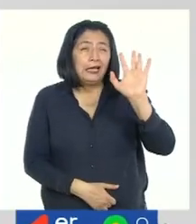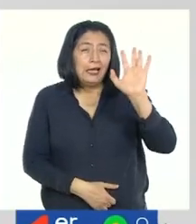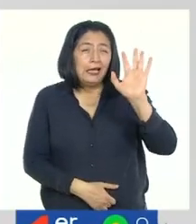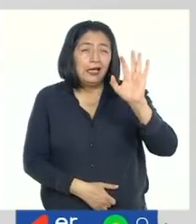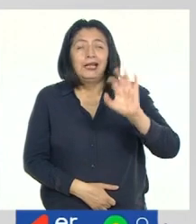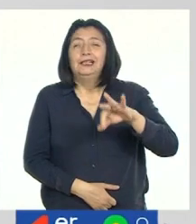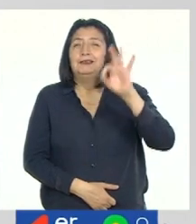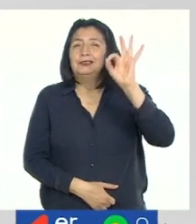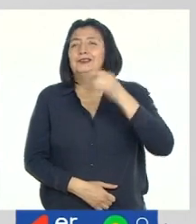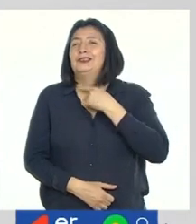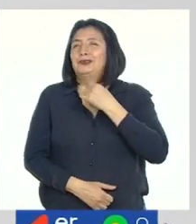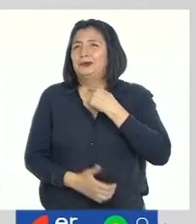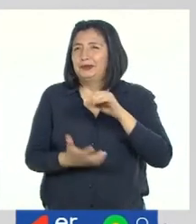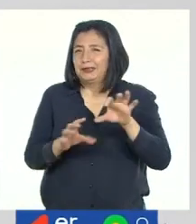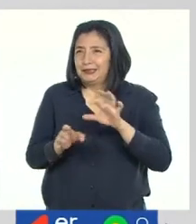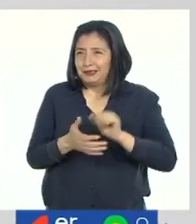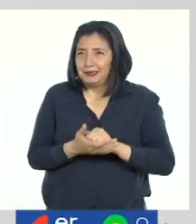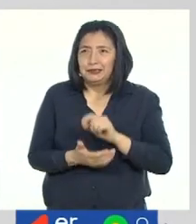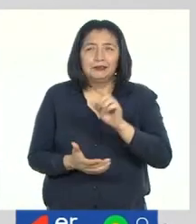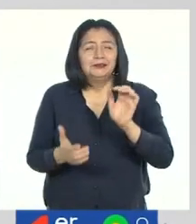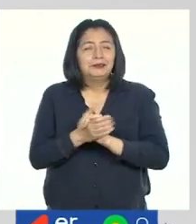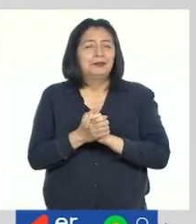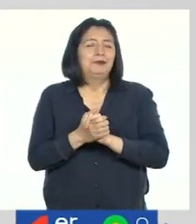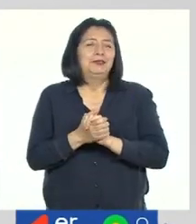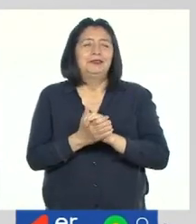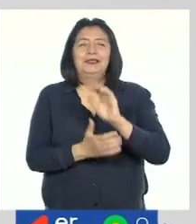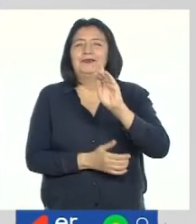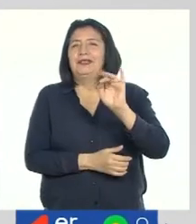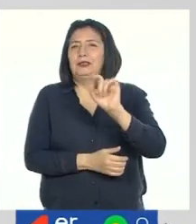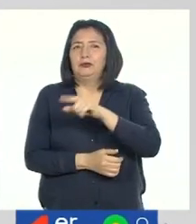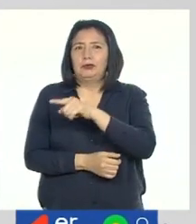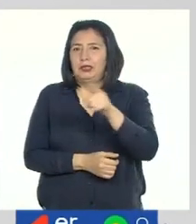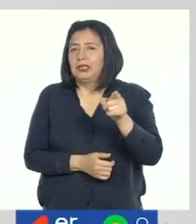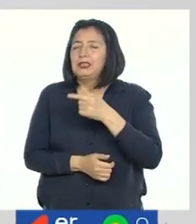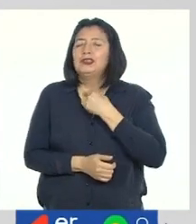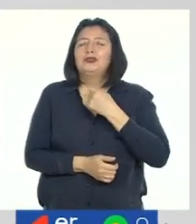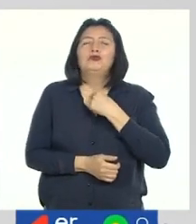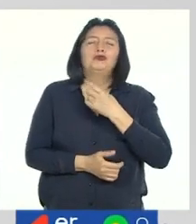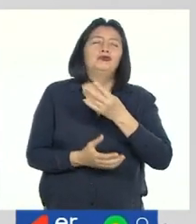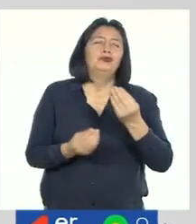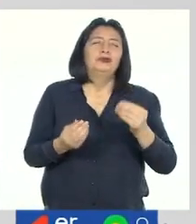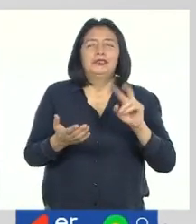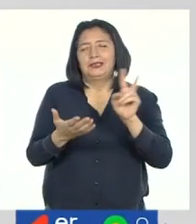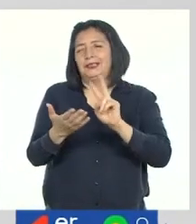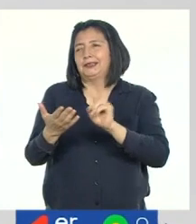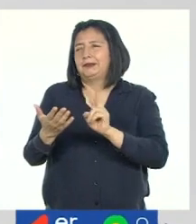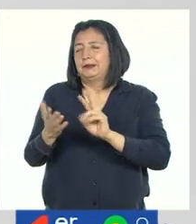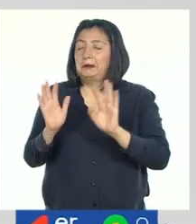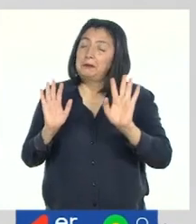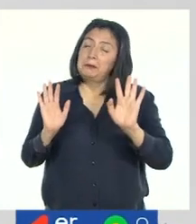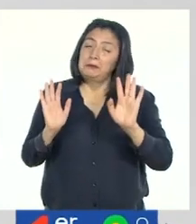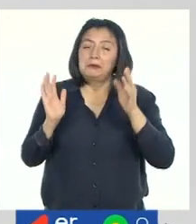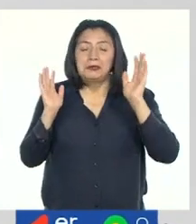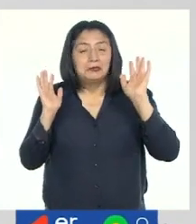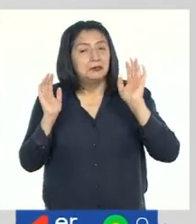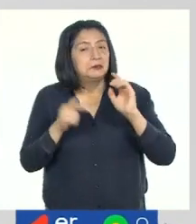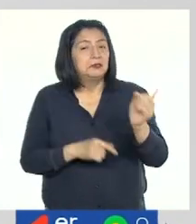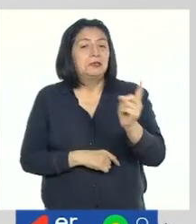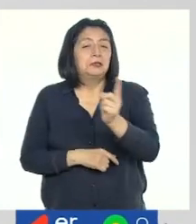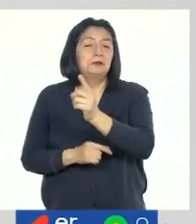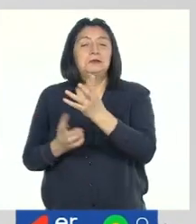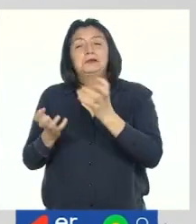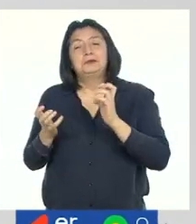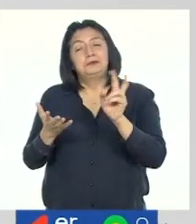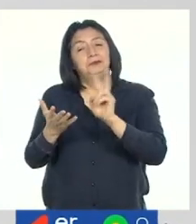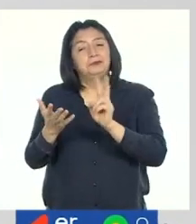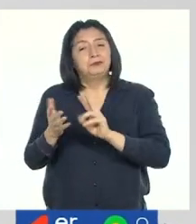su actividad favorita? Los amigos de Bartol. A ellos les encanta leer, pero parece que cada uno